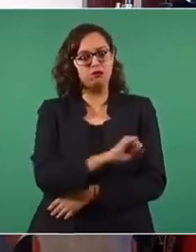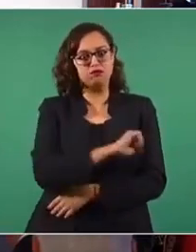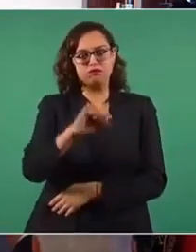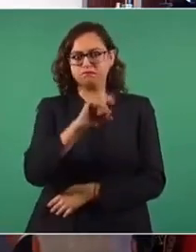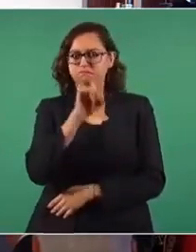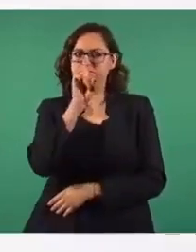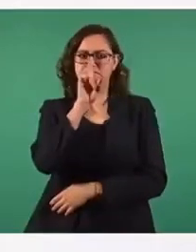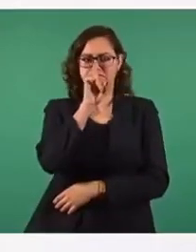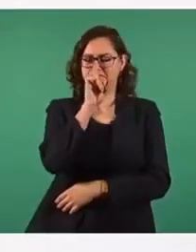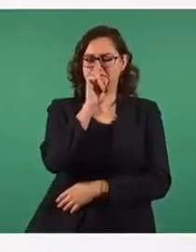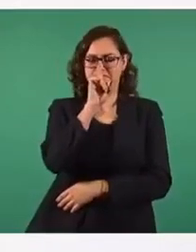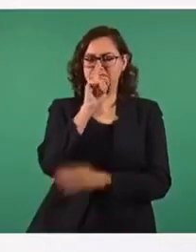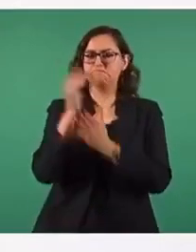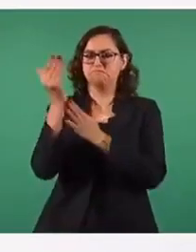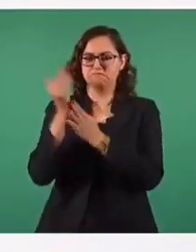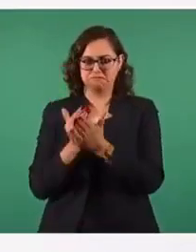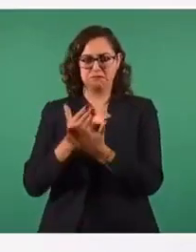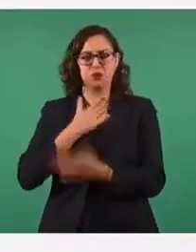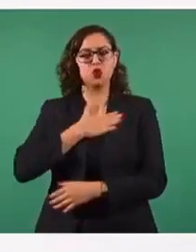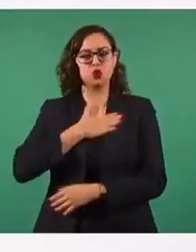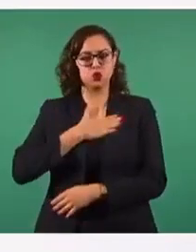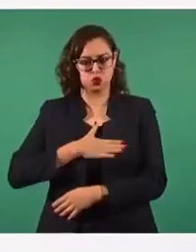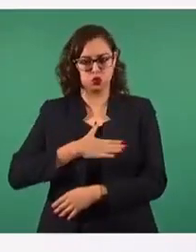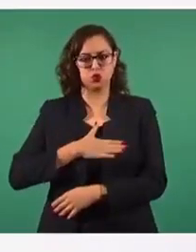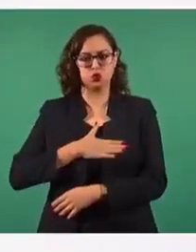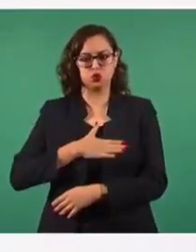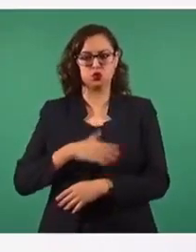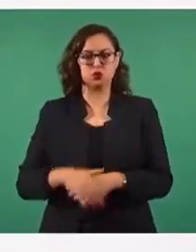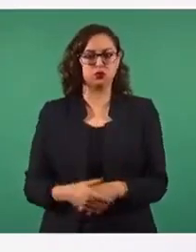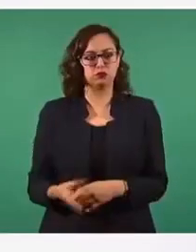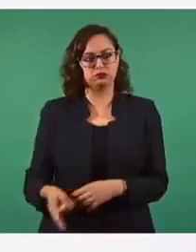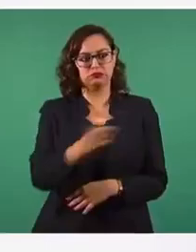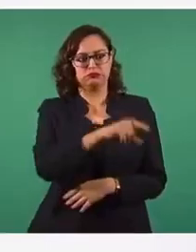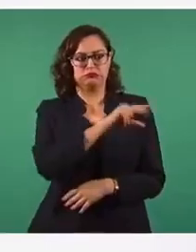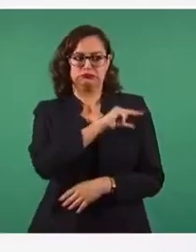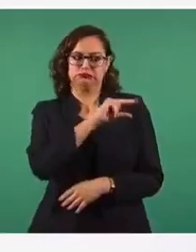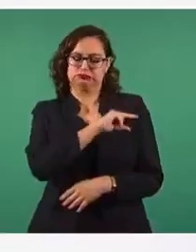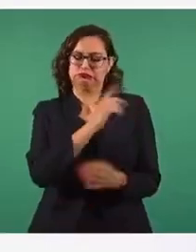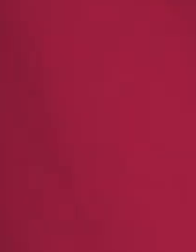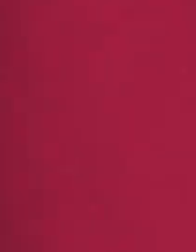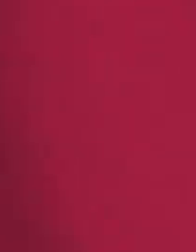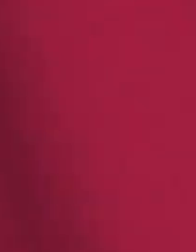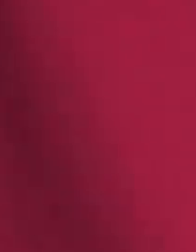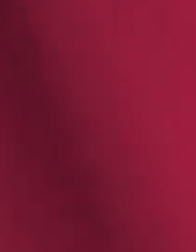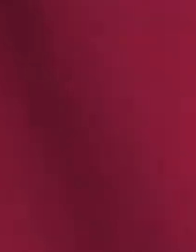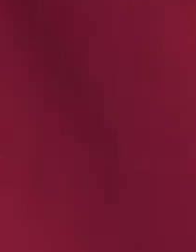corporaciones empresariales y las grandes cadenas comerciales.